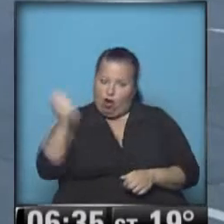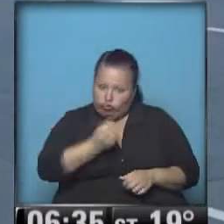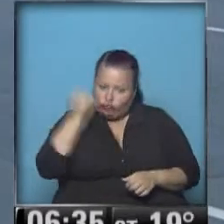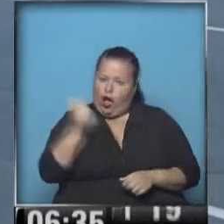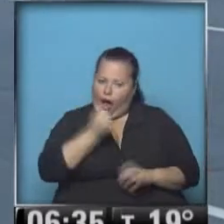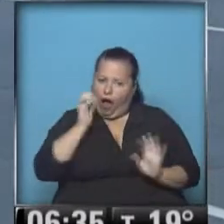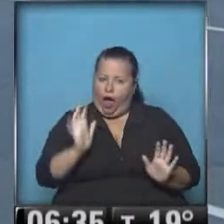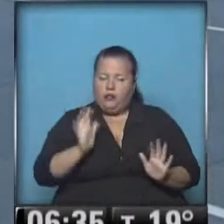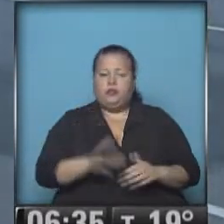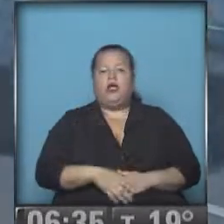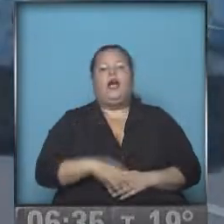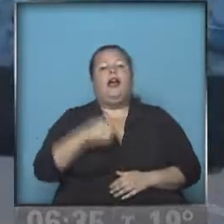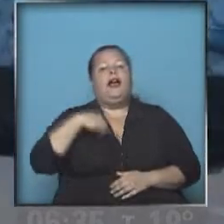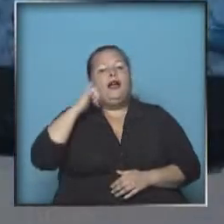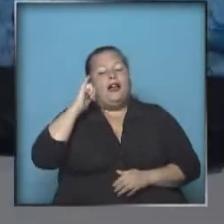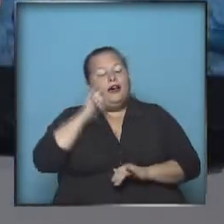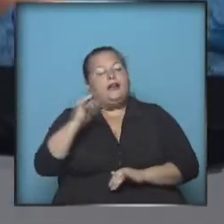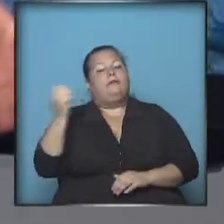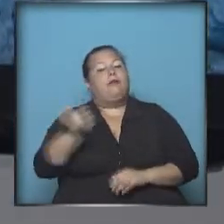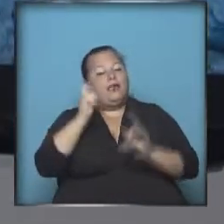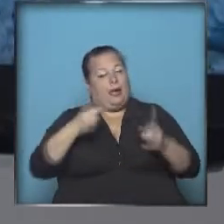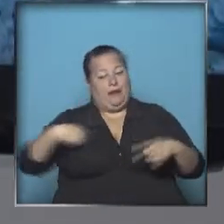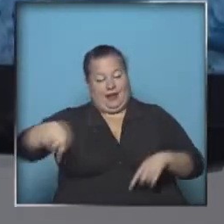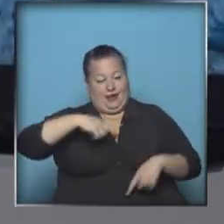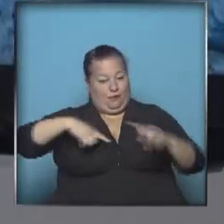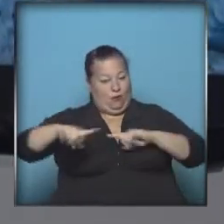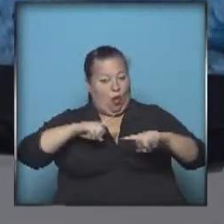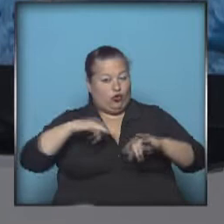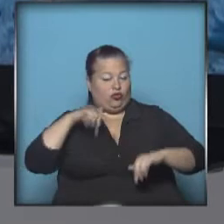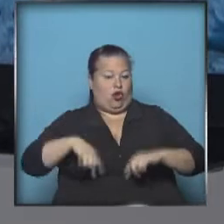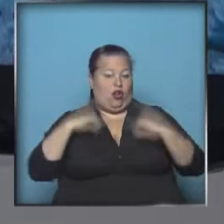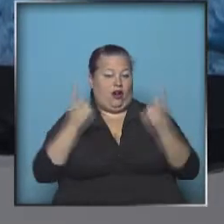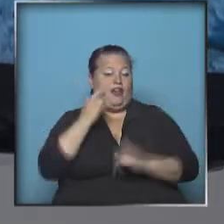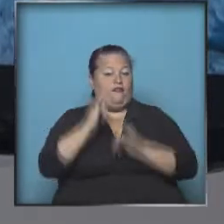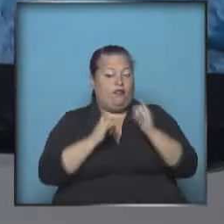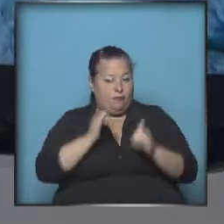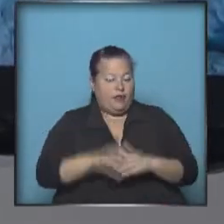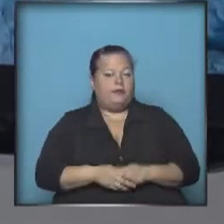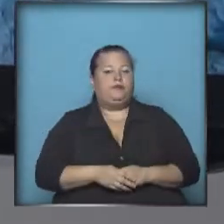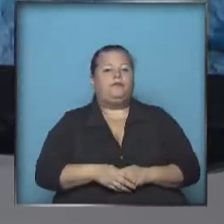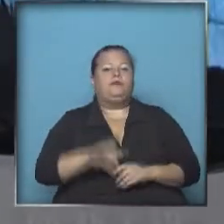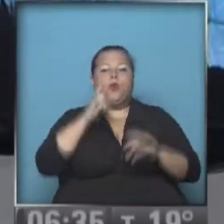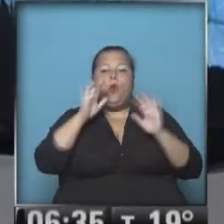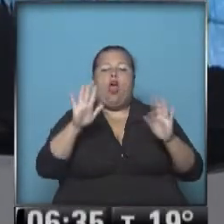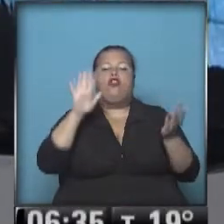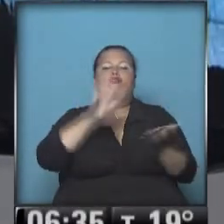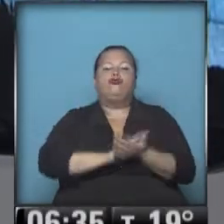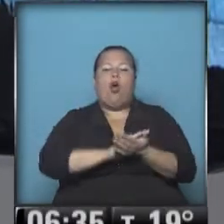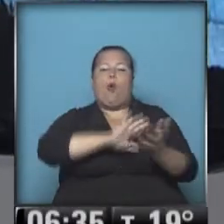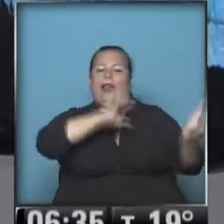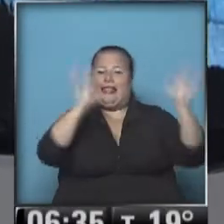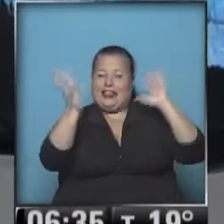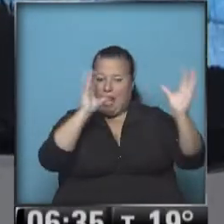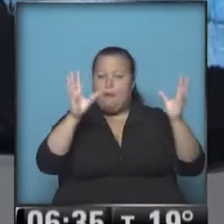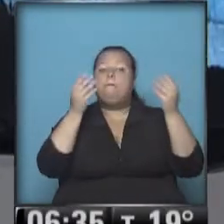muy útil. Y lo que queremos destacar, la producción de este informe, es el alerta meteorológico.